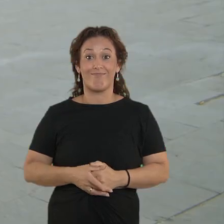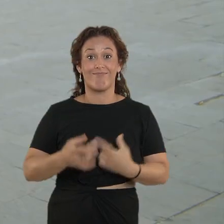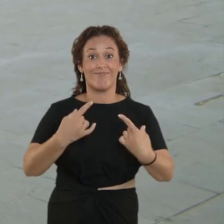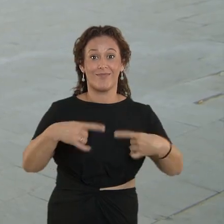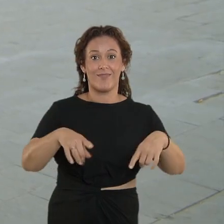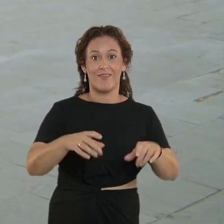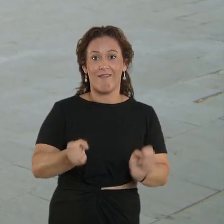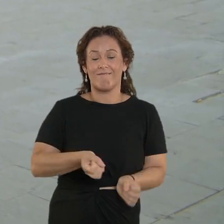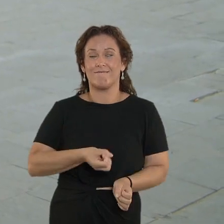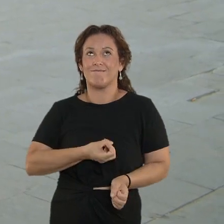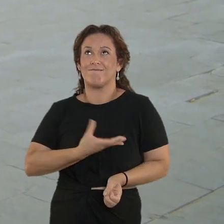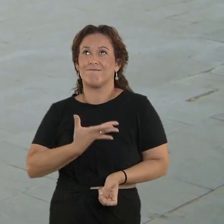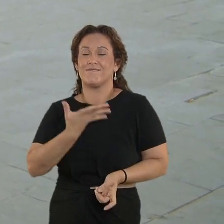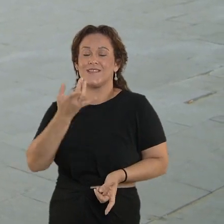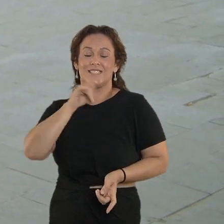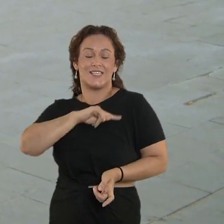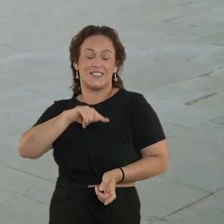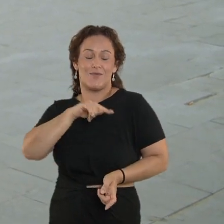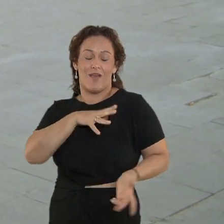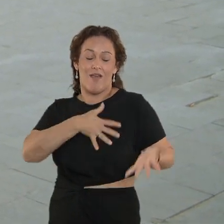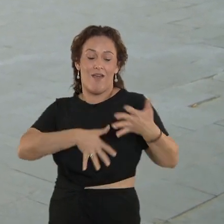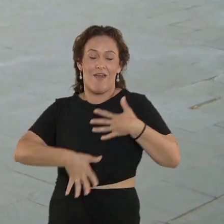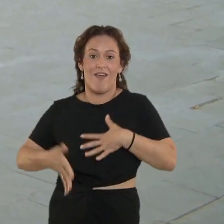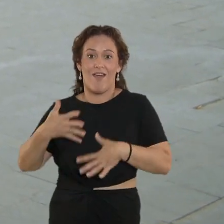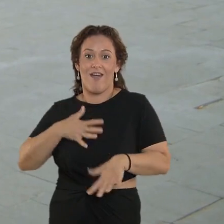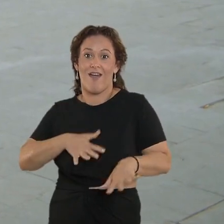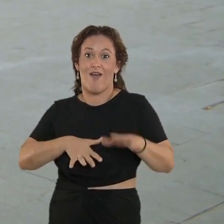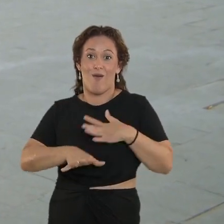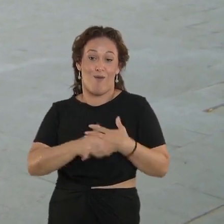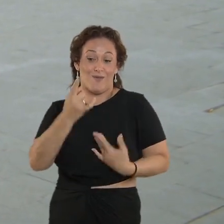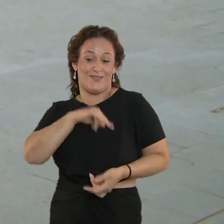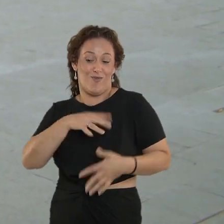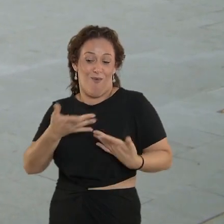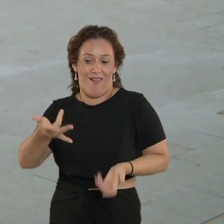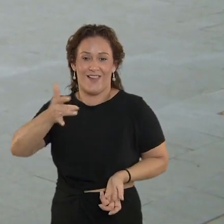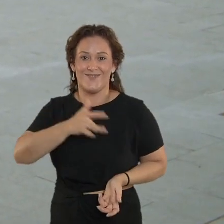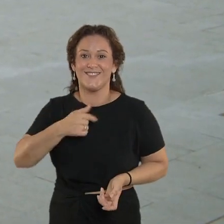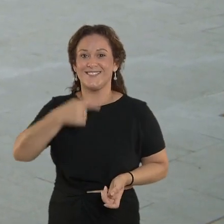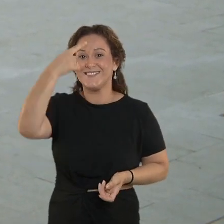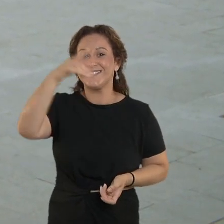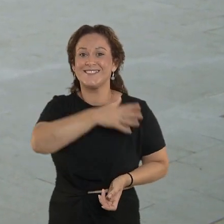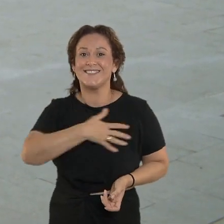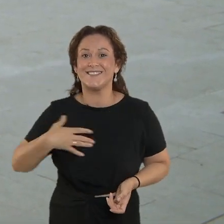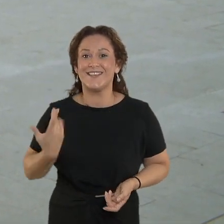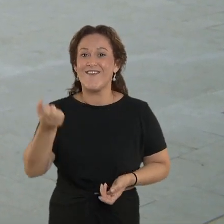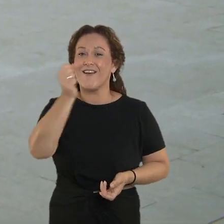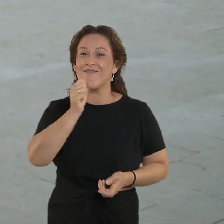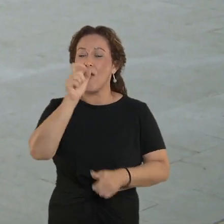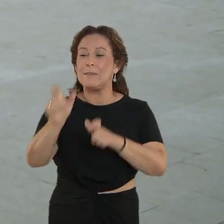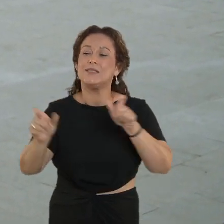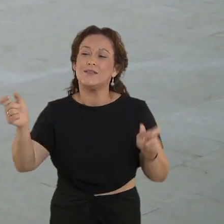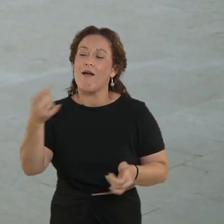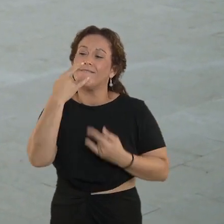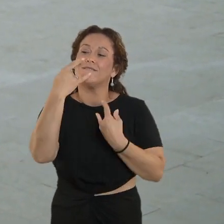La música nos evoca muchísimos sentimientos y el amor es uno de ellos. Yo quiero saber con qué canción se